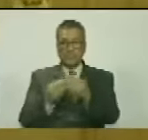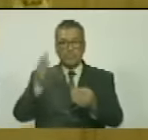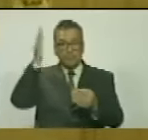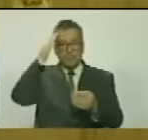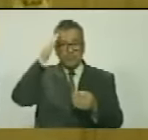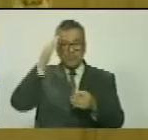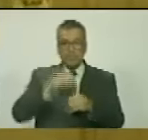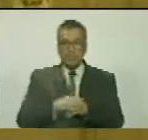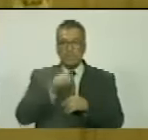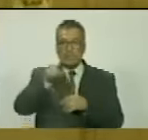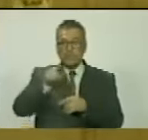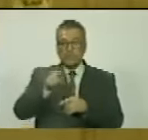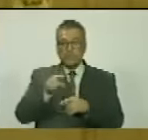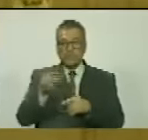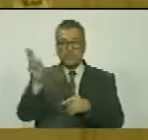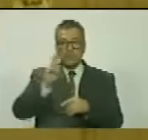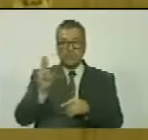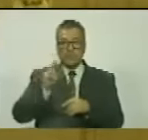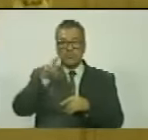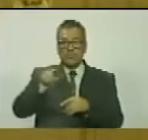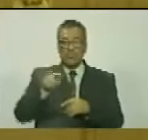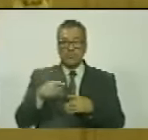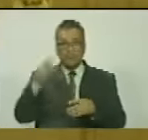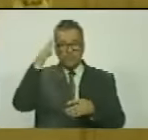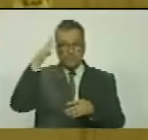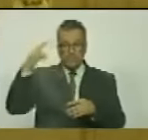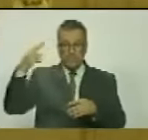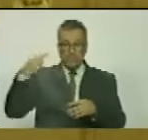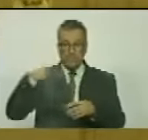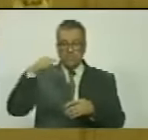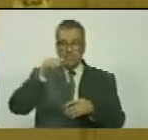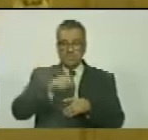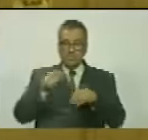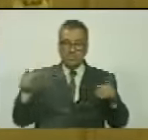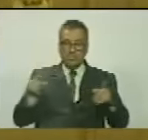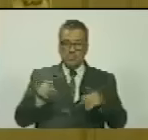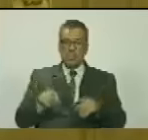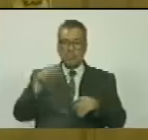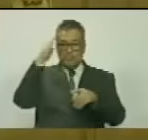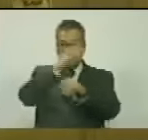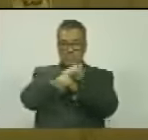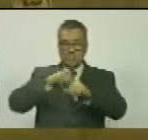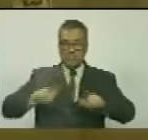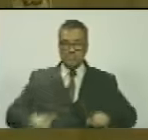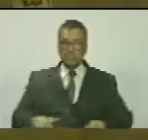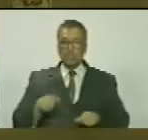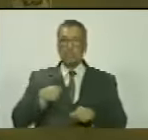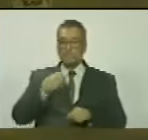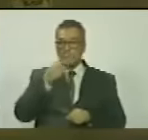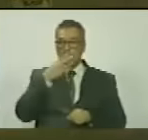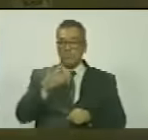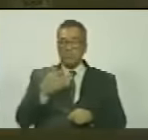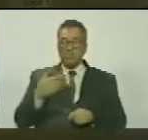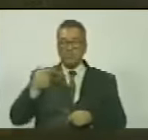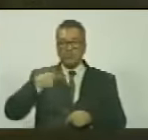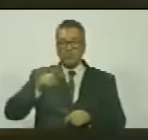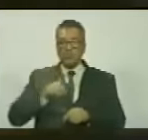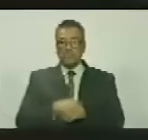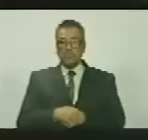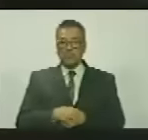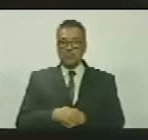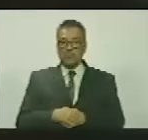reconocer que la República rinde honor a este general que bien lo merece.